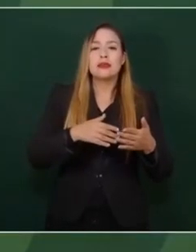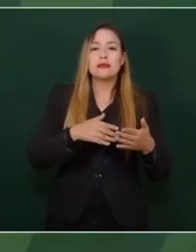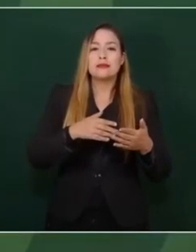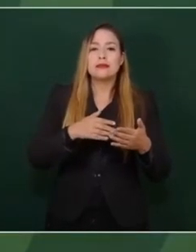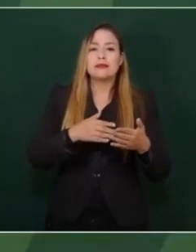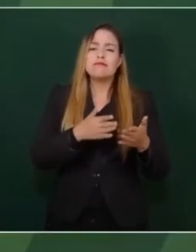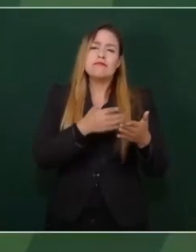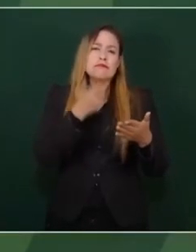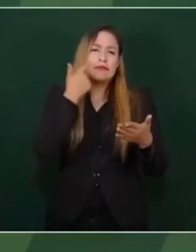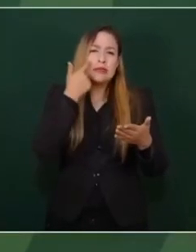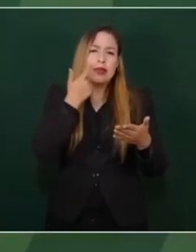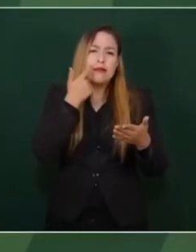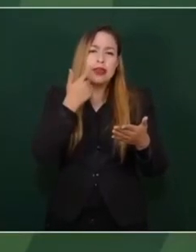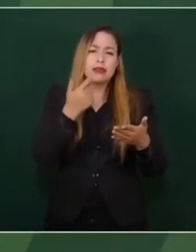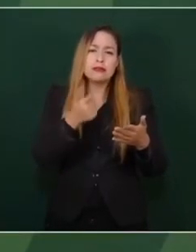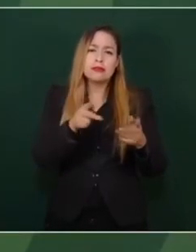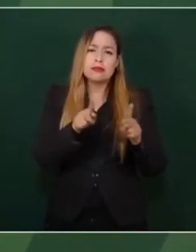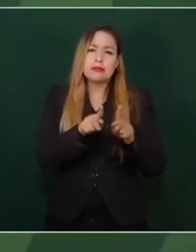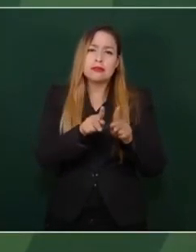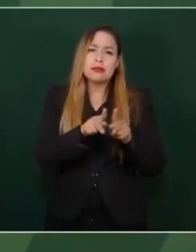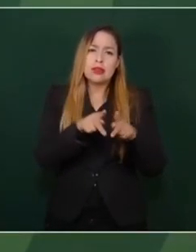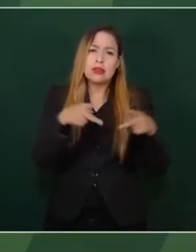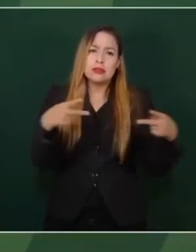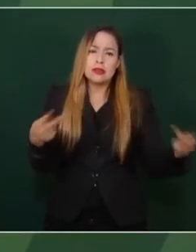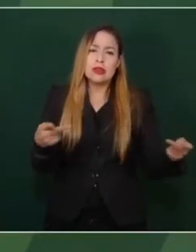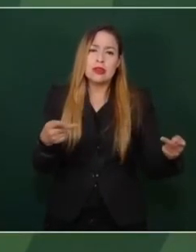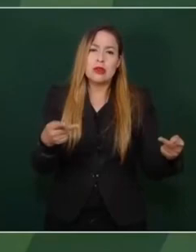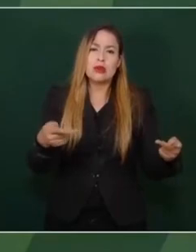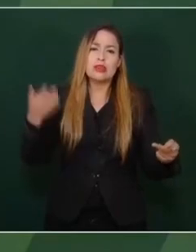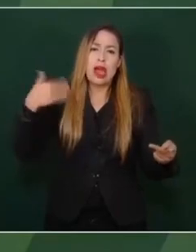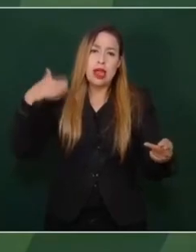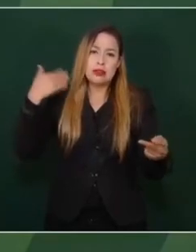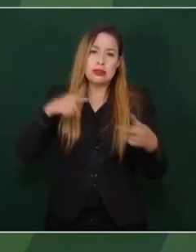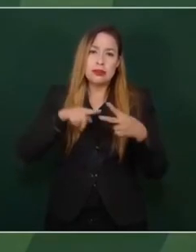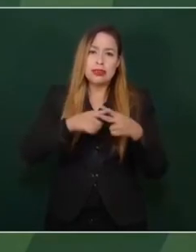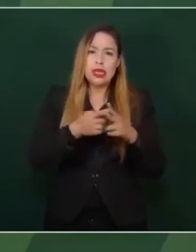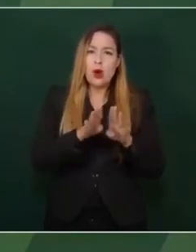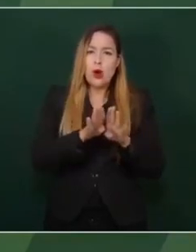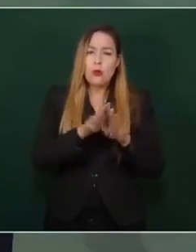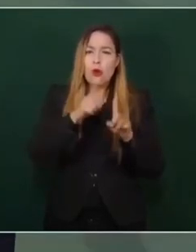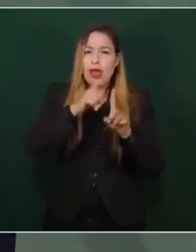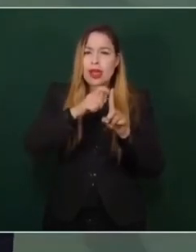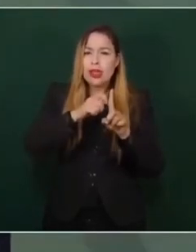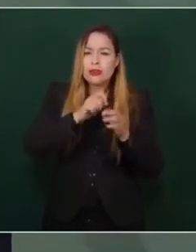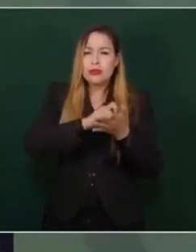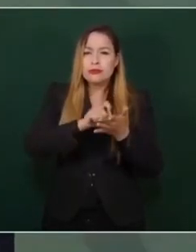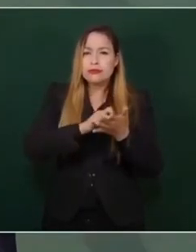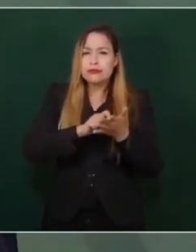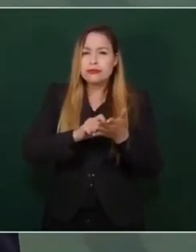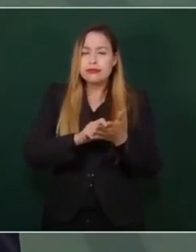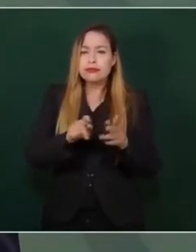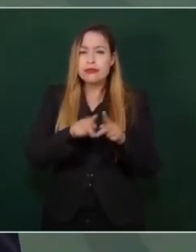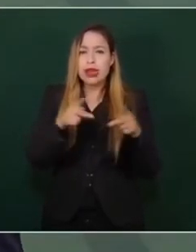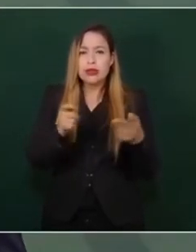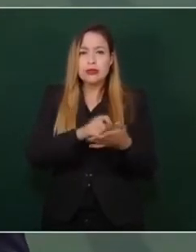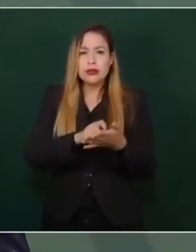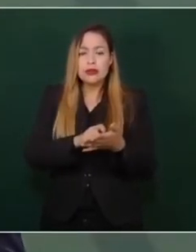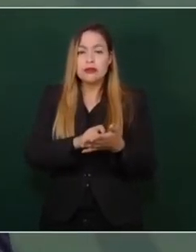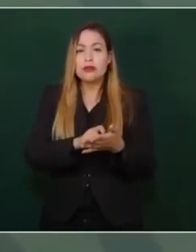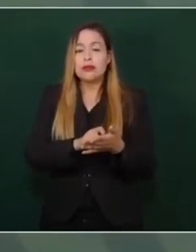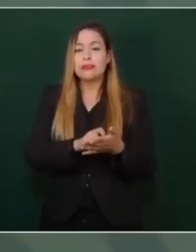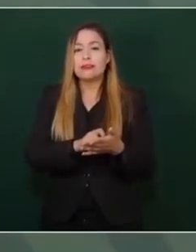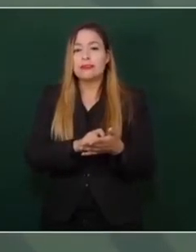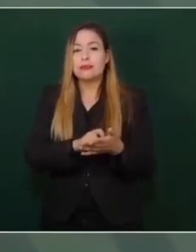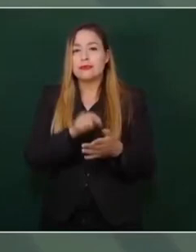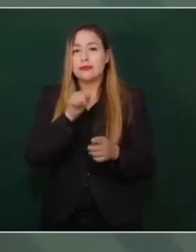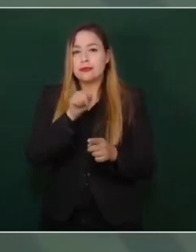eran caricaturistas de periódicos, los buenos escritores. Gabriel García Márquez